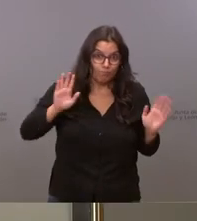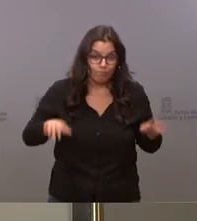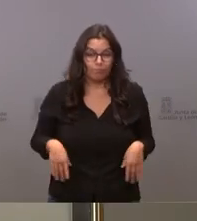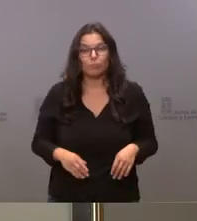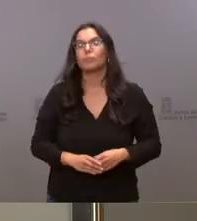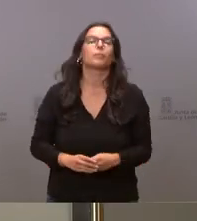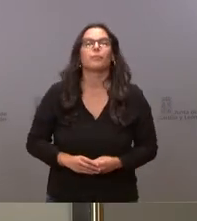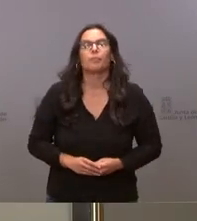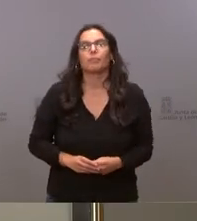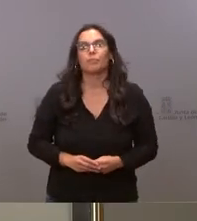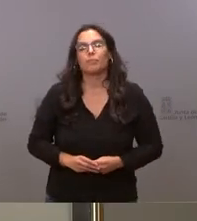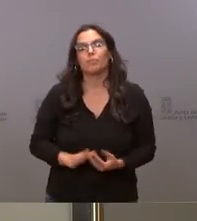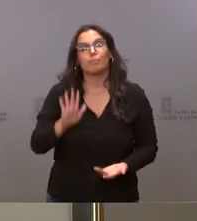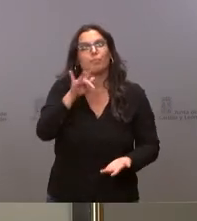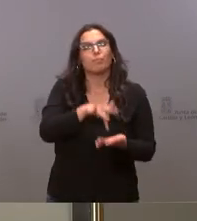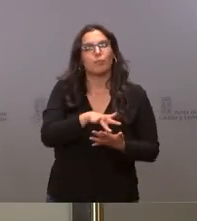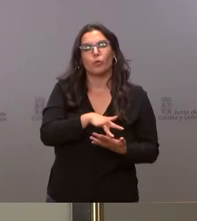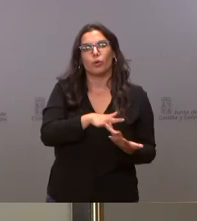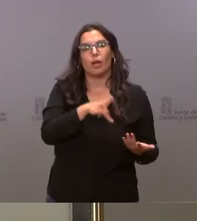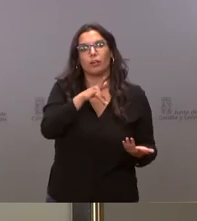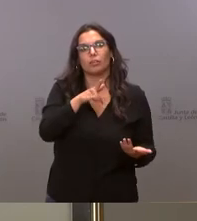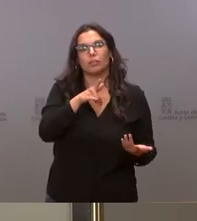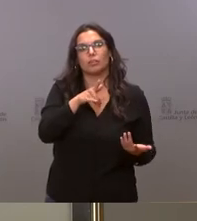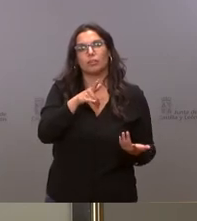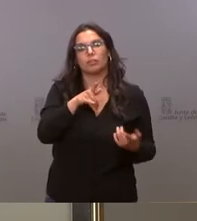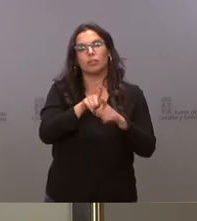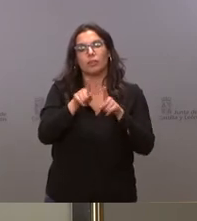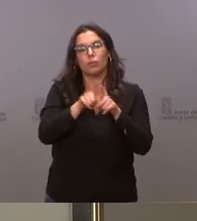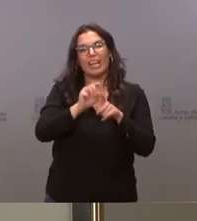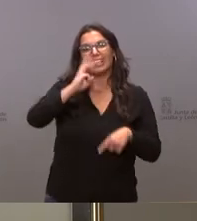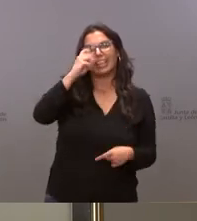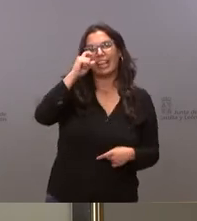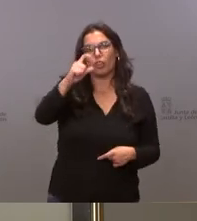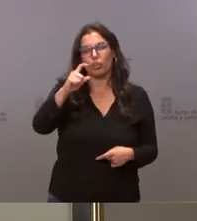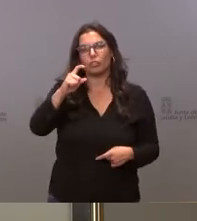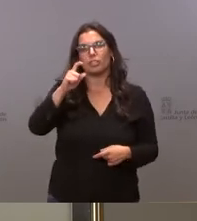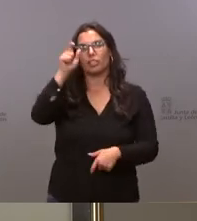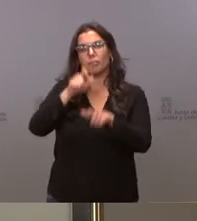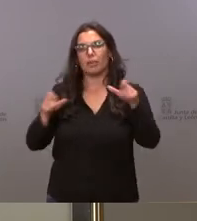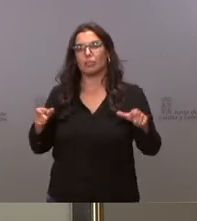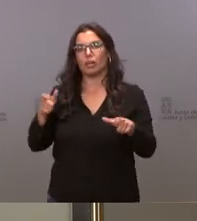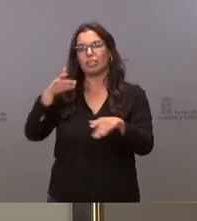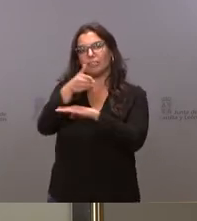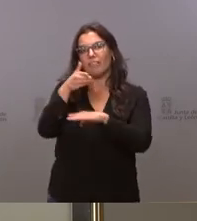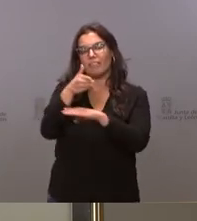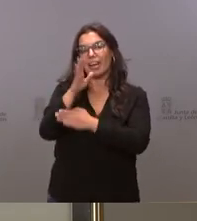¿hay alguna alguna intención de poner terceras dosis también a las personas que acuden a los centros de día?